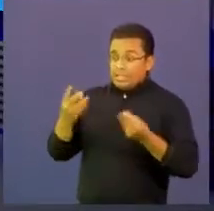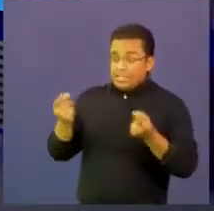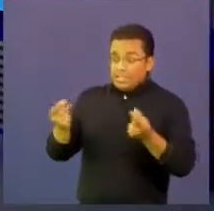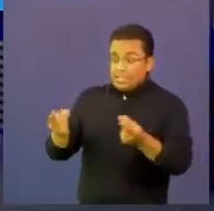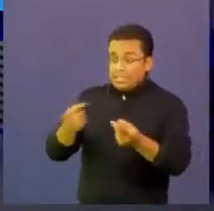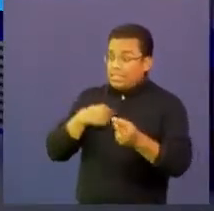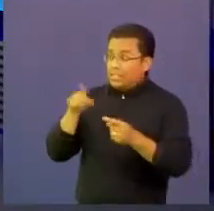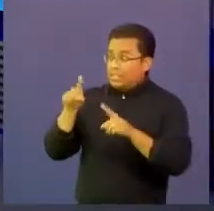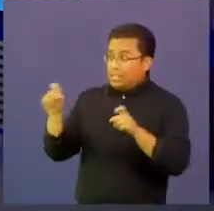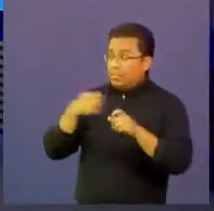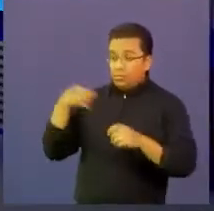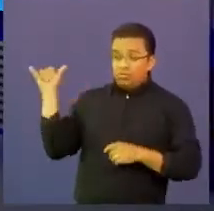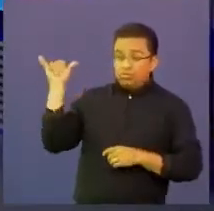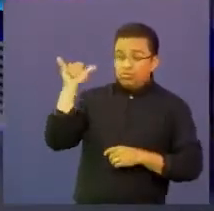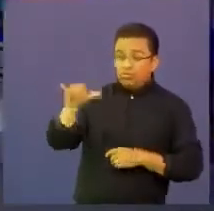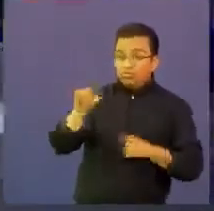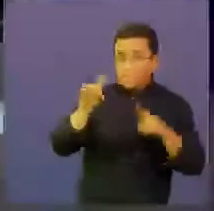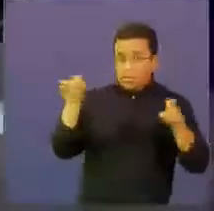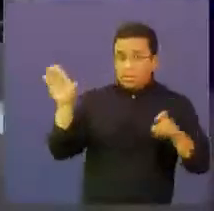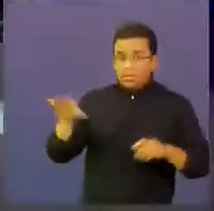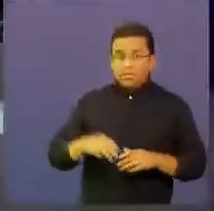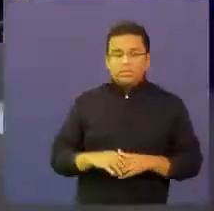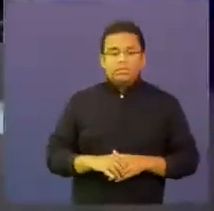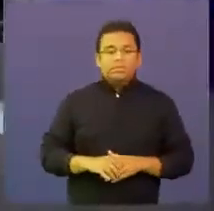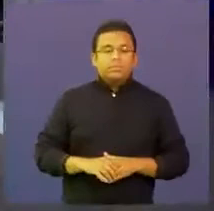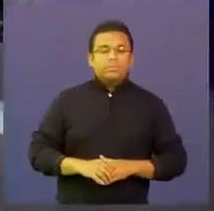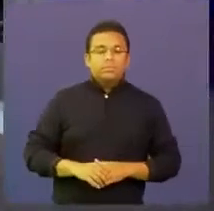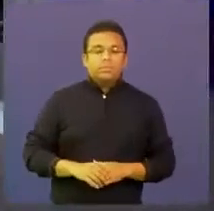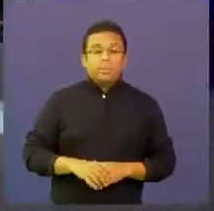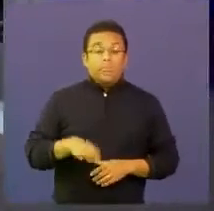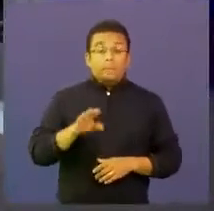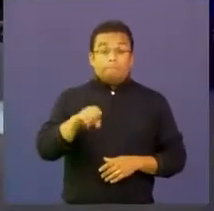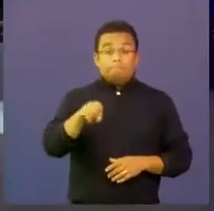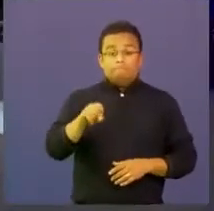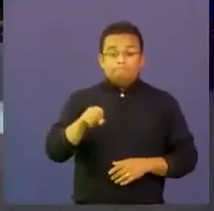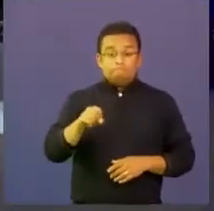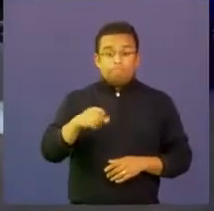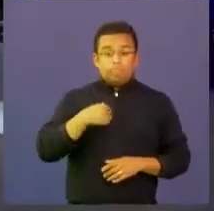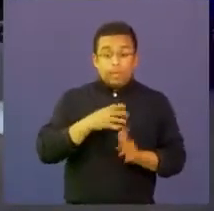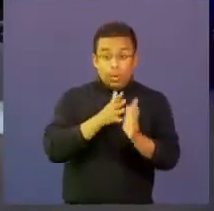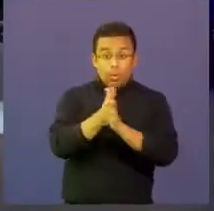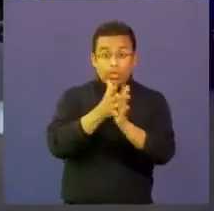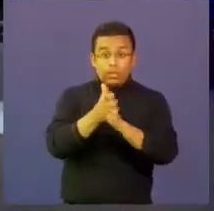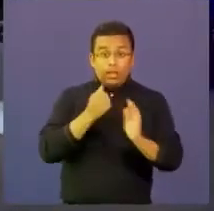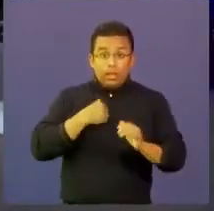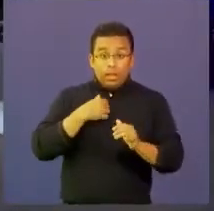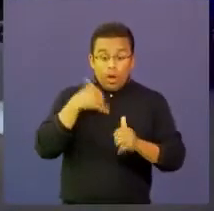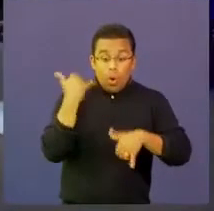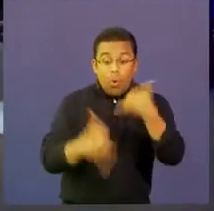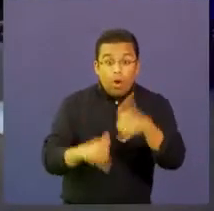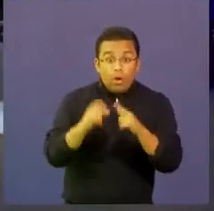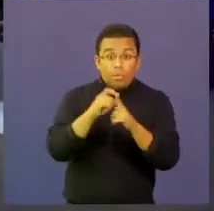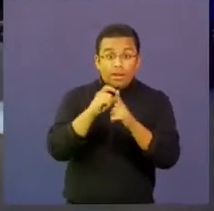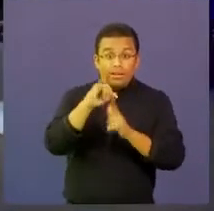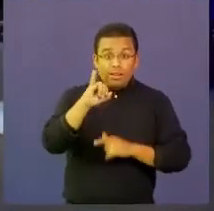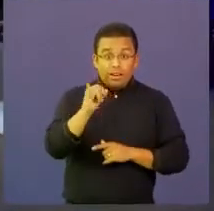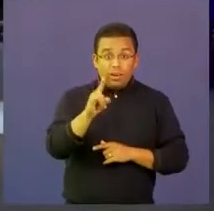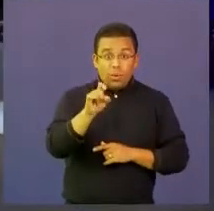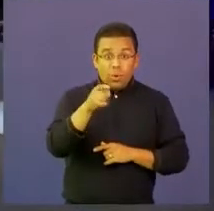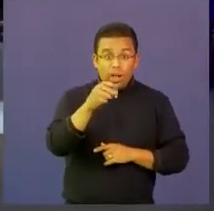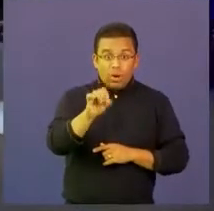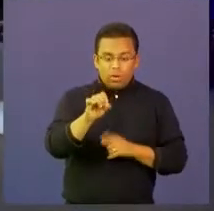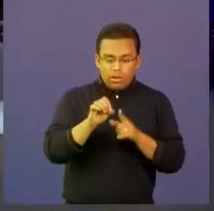de la fuerza aérea? cuando uno le mencionan la palabra juego uno la asocia automáticamente con dos términos